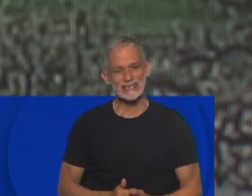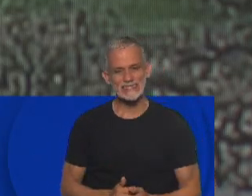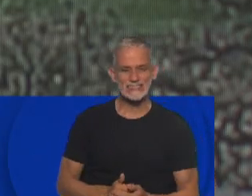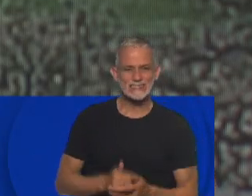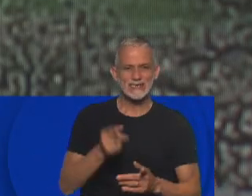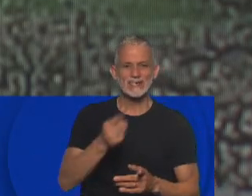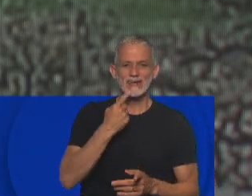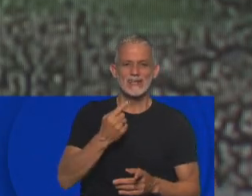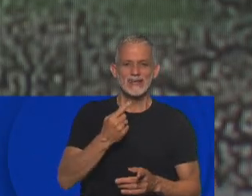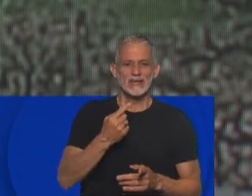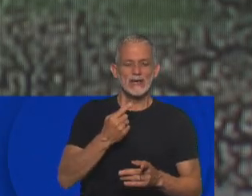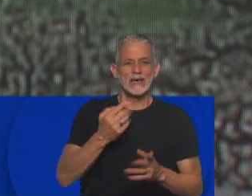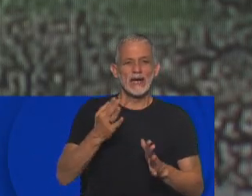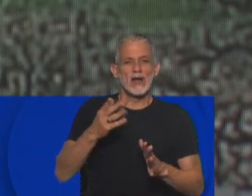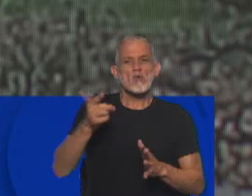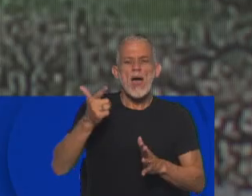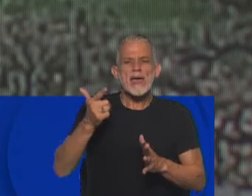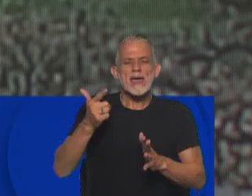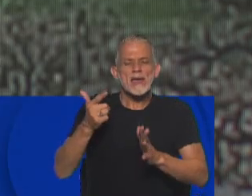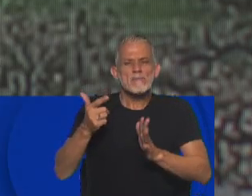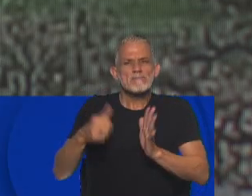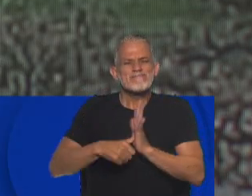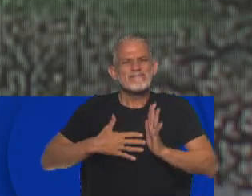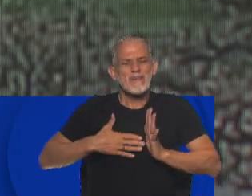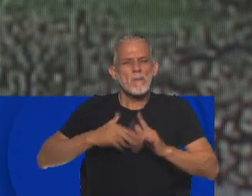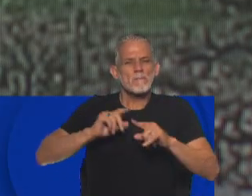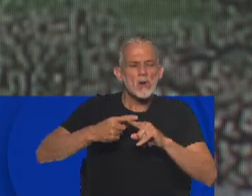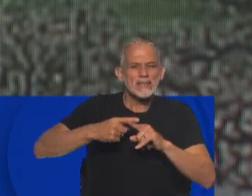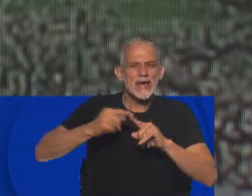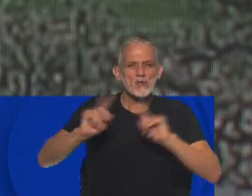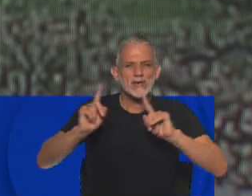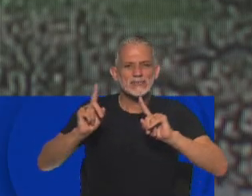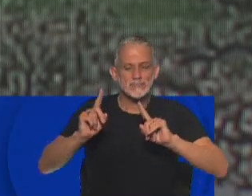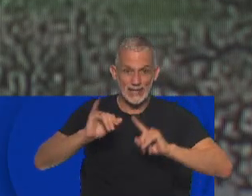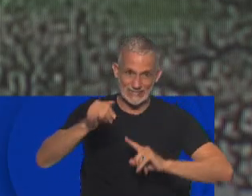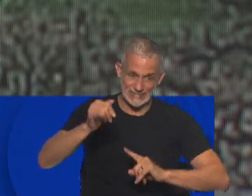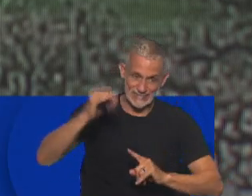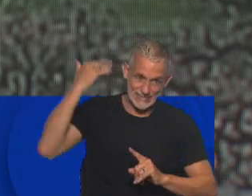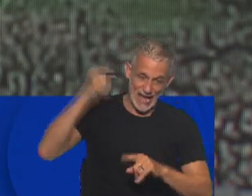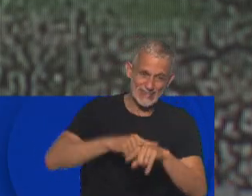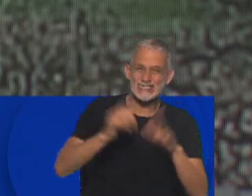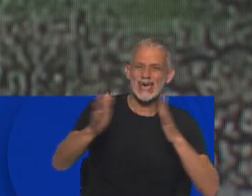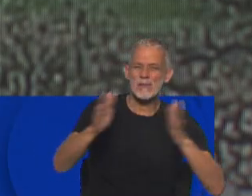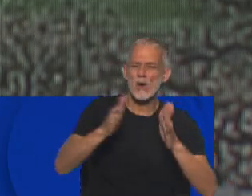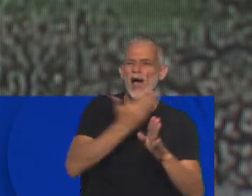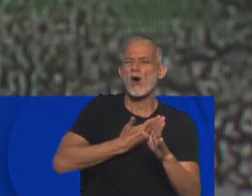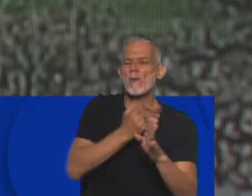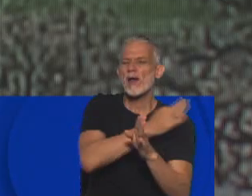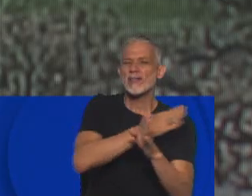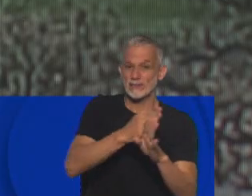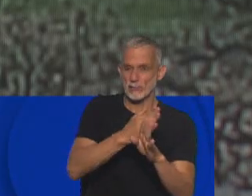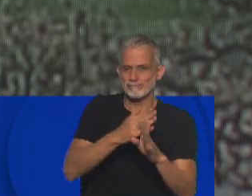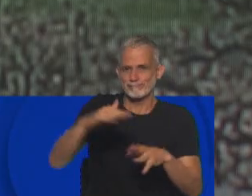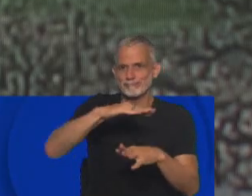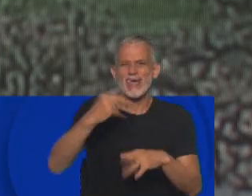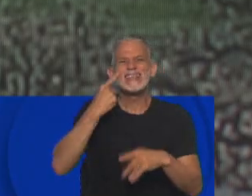tenía, digamos, una identidad política, aunque sí tuvo mucha fuerza política en algunas gestiones, más allá de lo que implicaba el lugar de encuentro para los